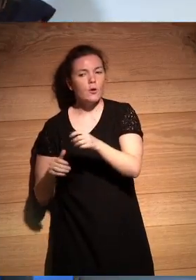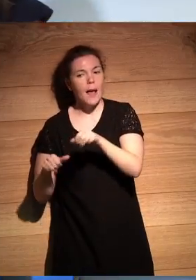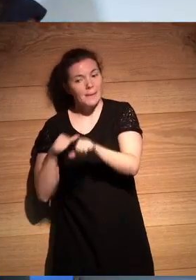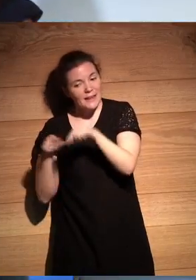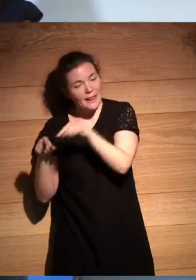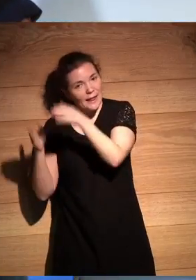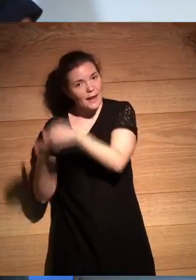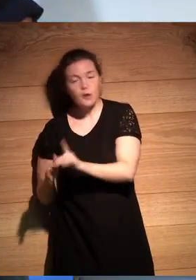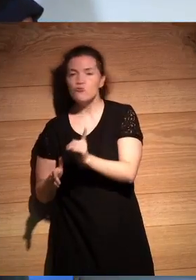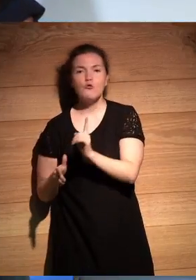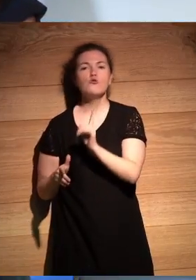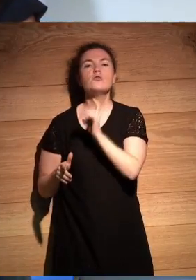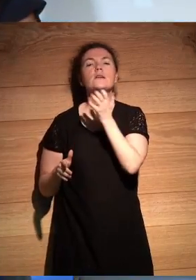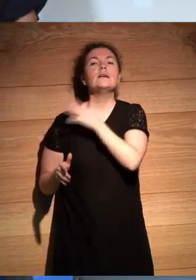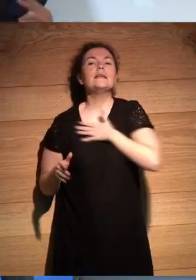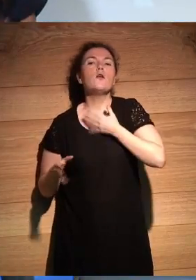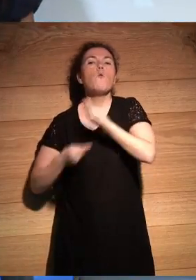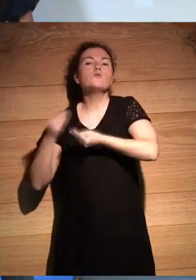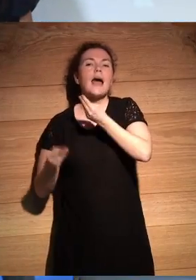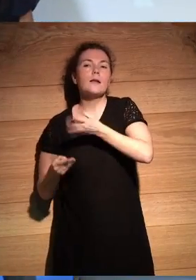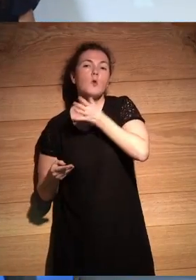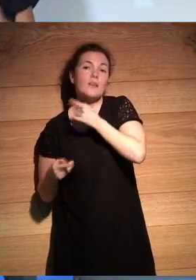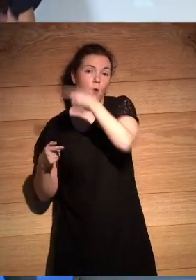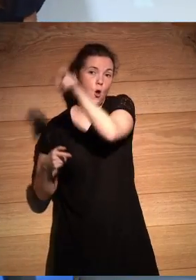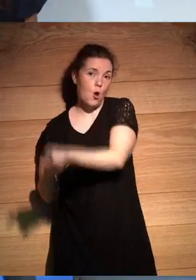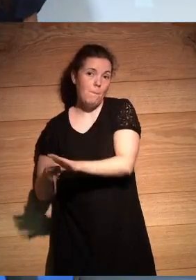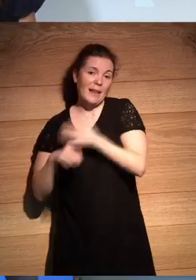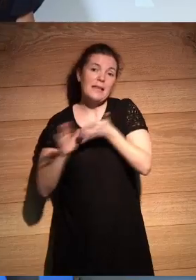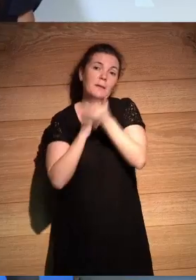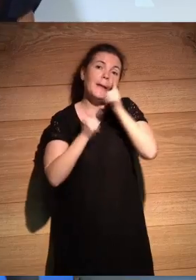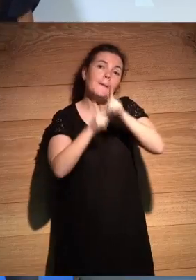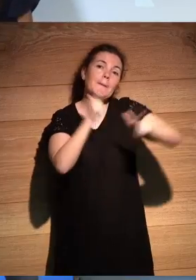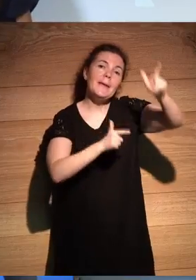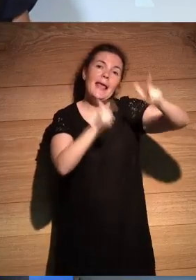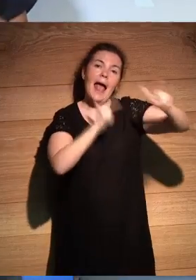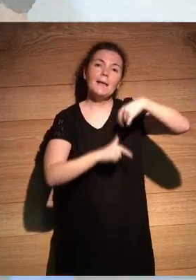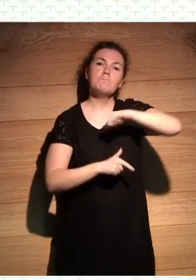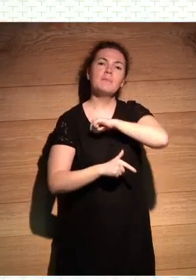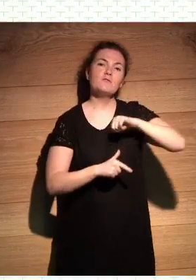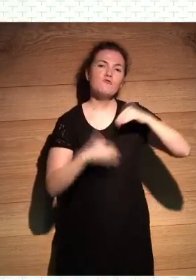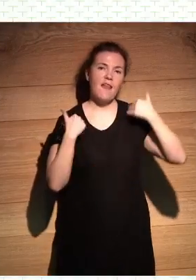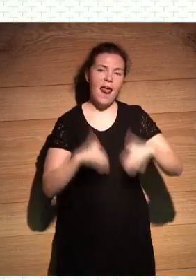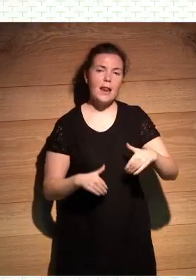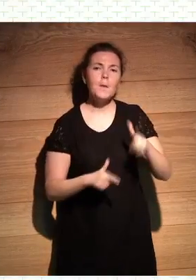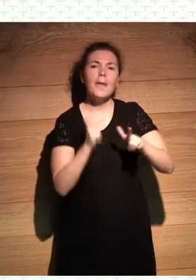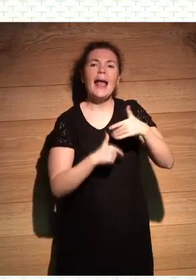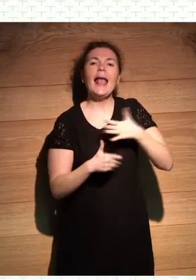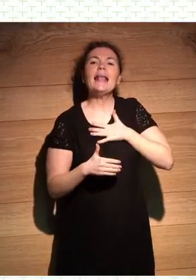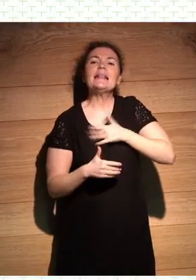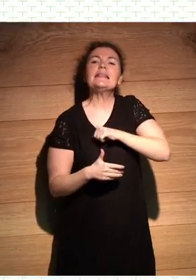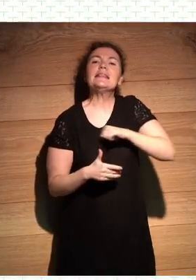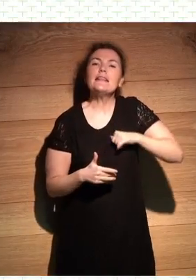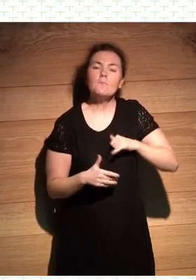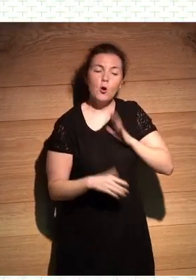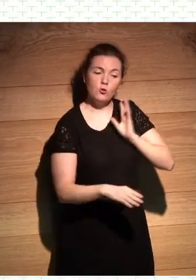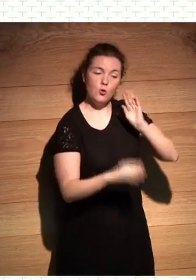utilizar o utilizarlo como excusa para contar un viaje totalmente personal, un viaje íntimo, de regreso